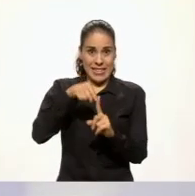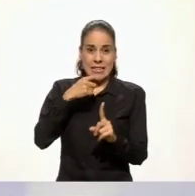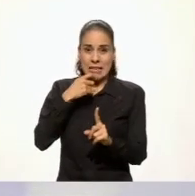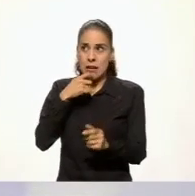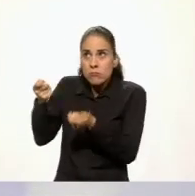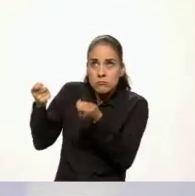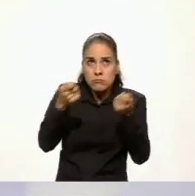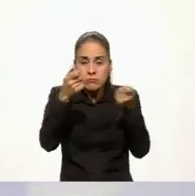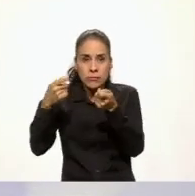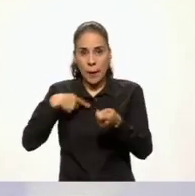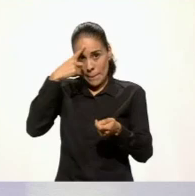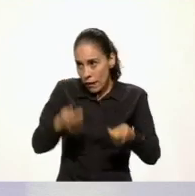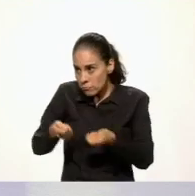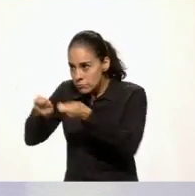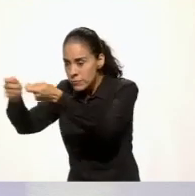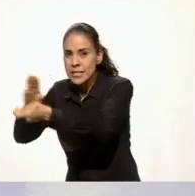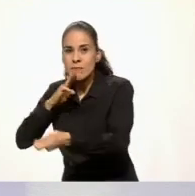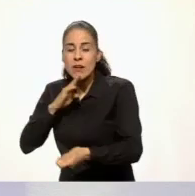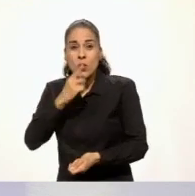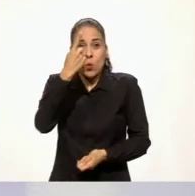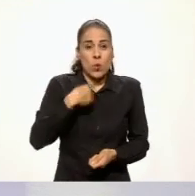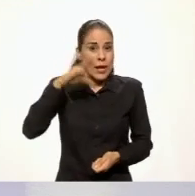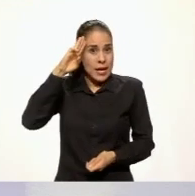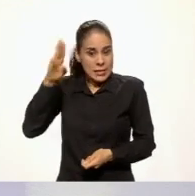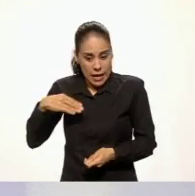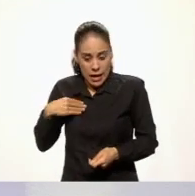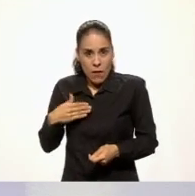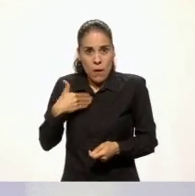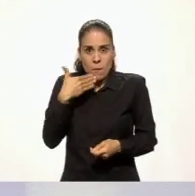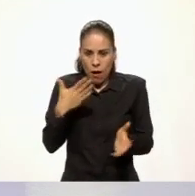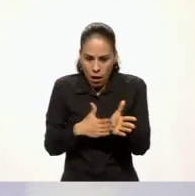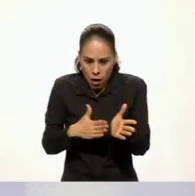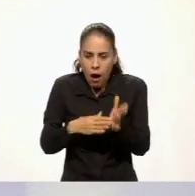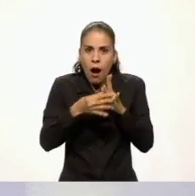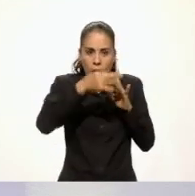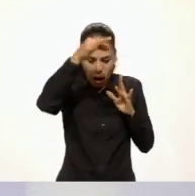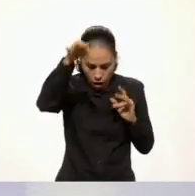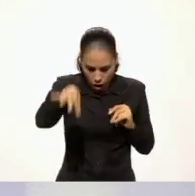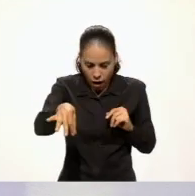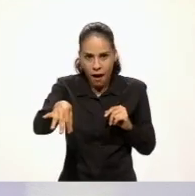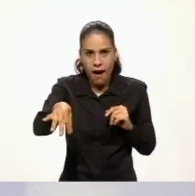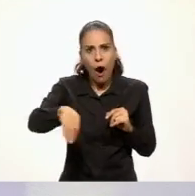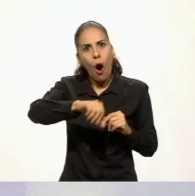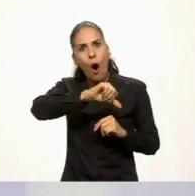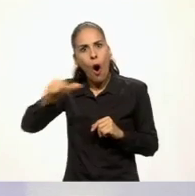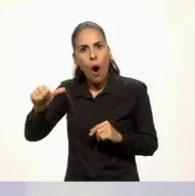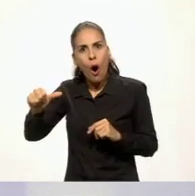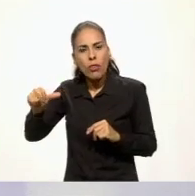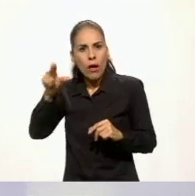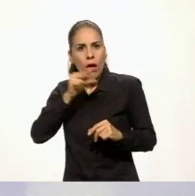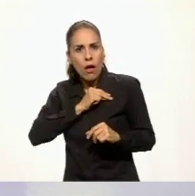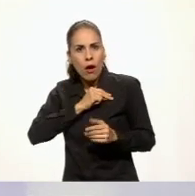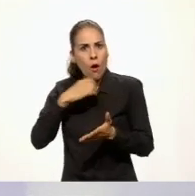Una señora entusiasmada le arrojó una vez un anillo, otra un prendedor de oro.